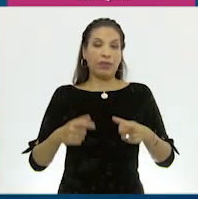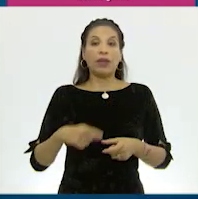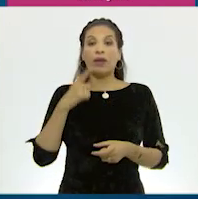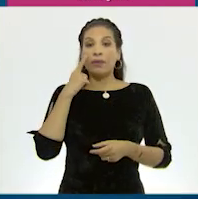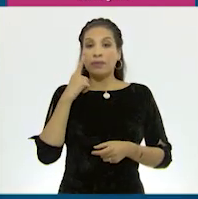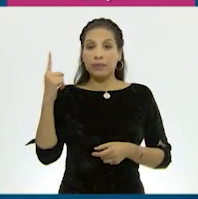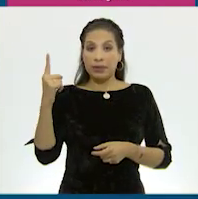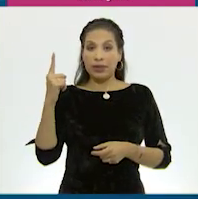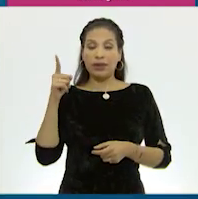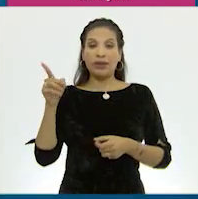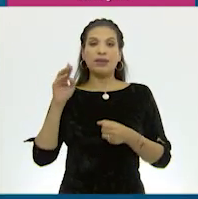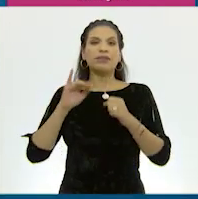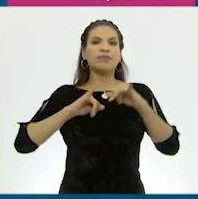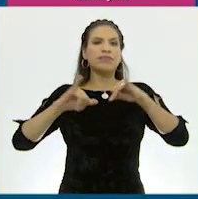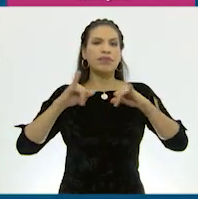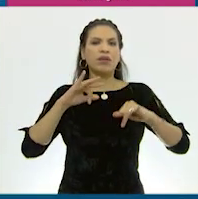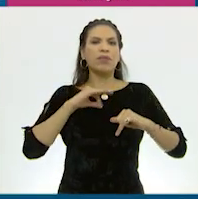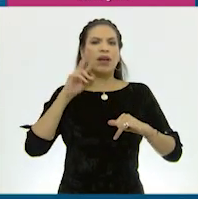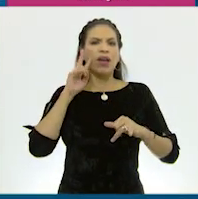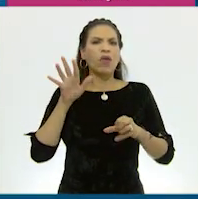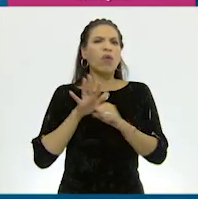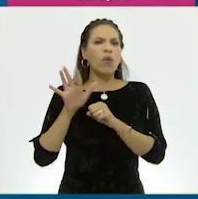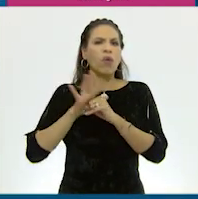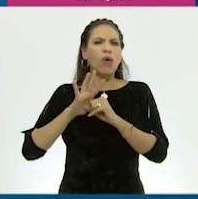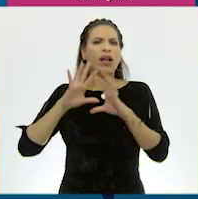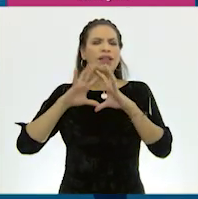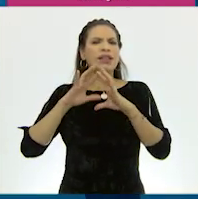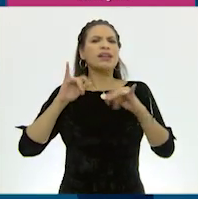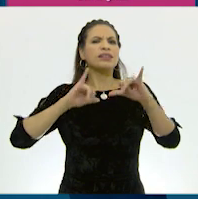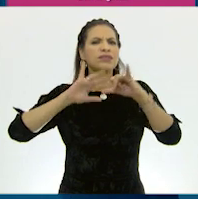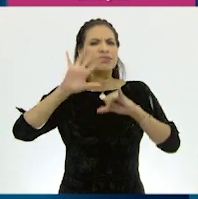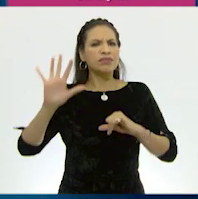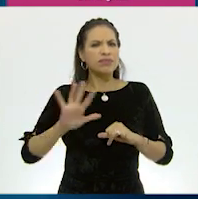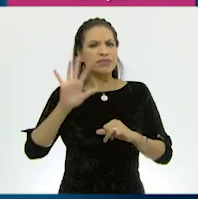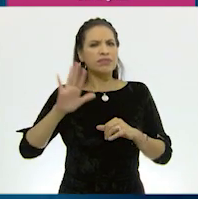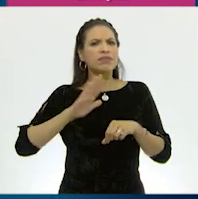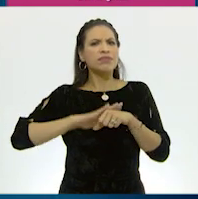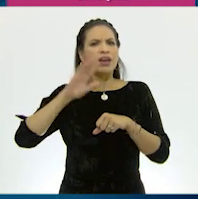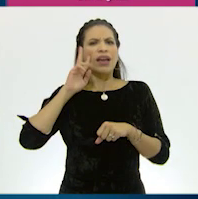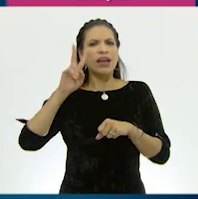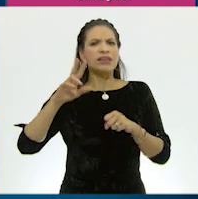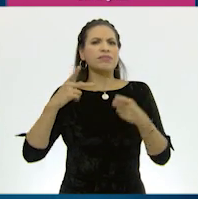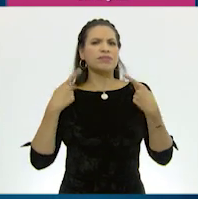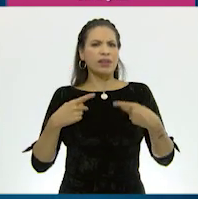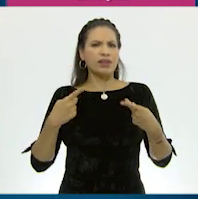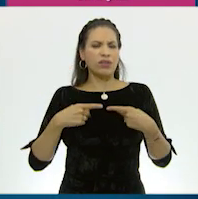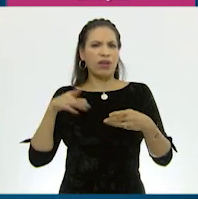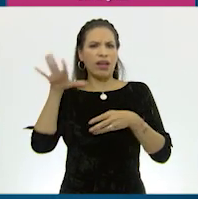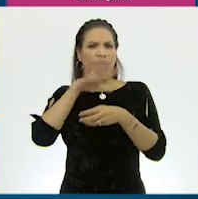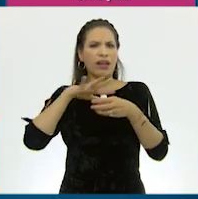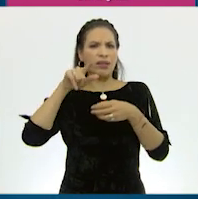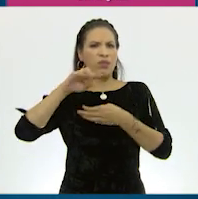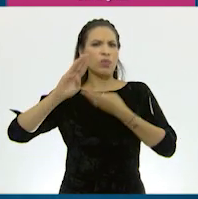bien en el mapa. ¿Pueden distinguir en cuáles continentes se concentra la mayor parte de la población mundial?